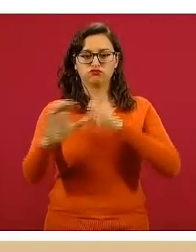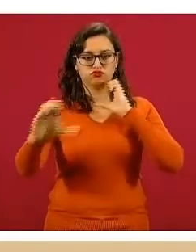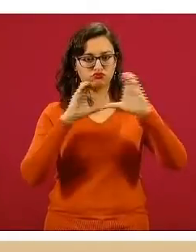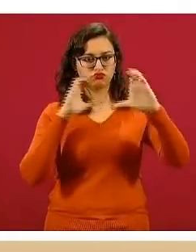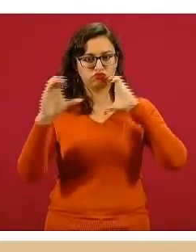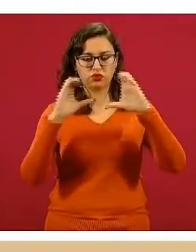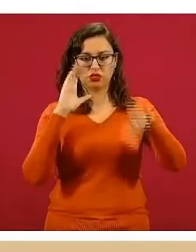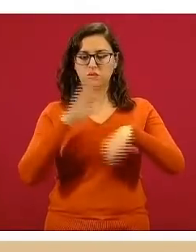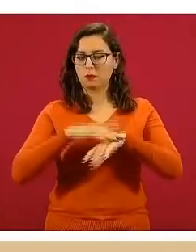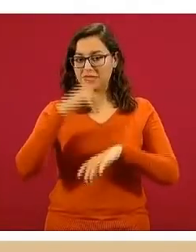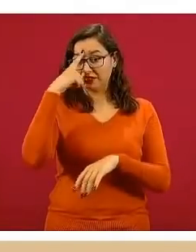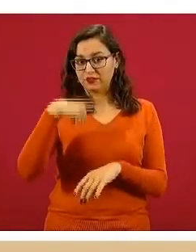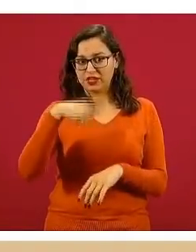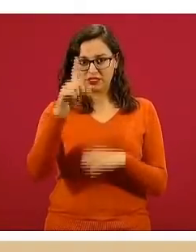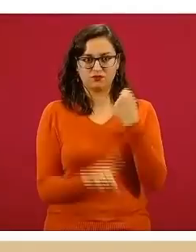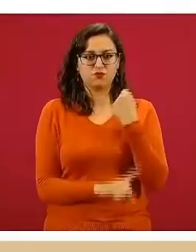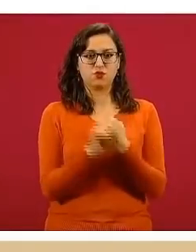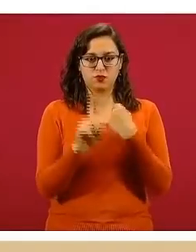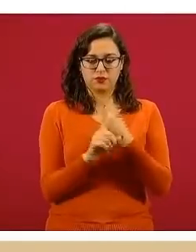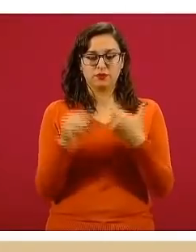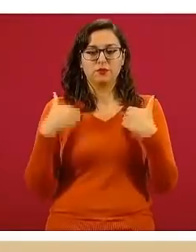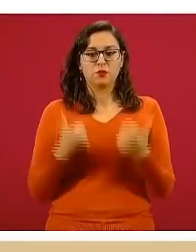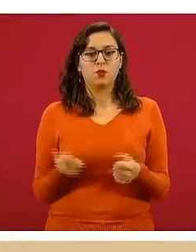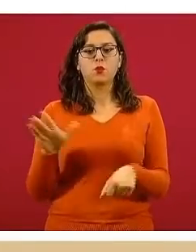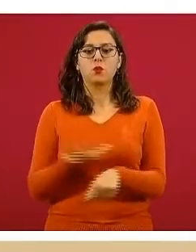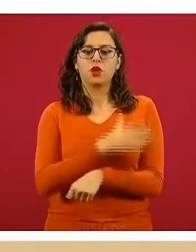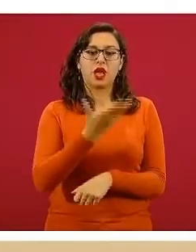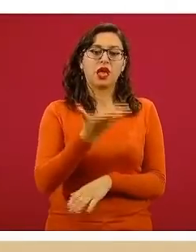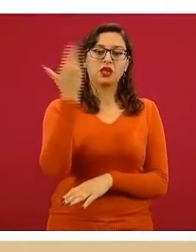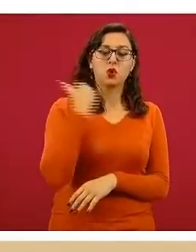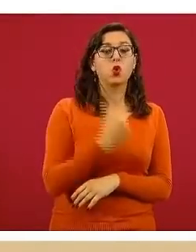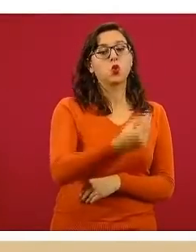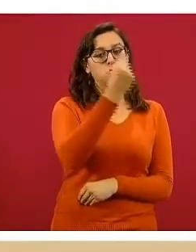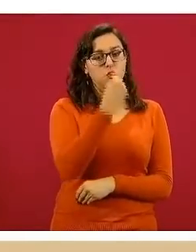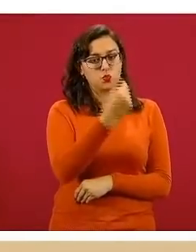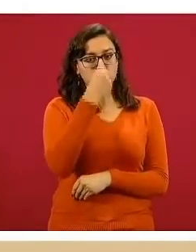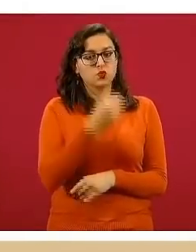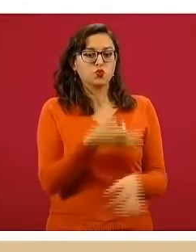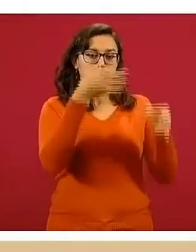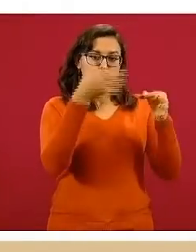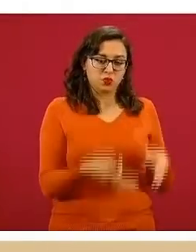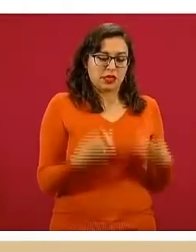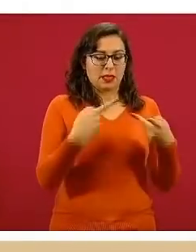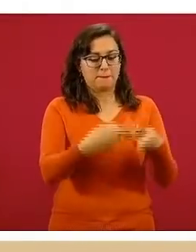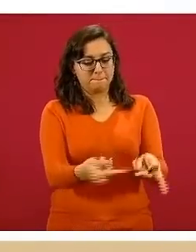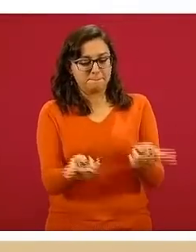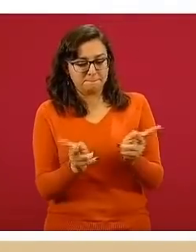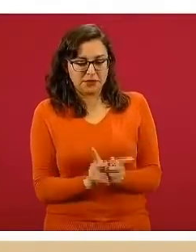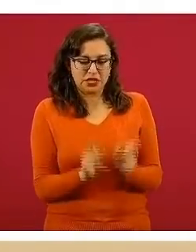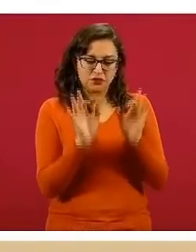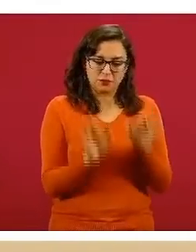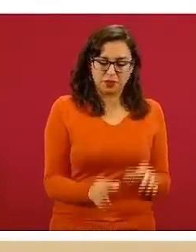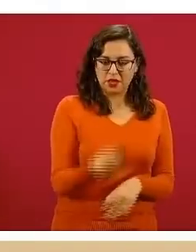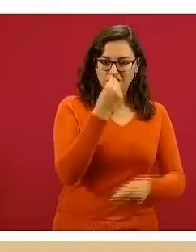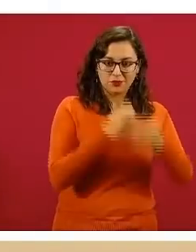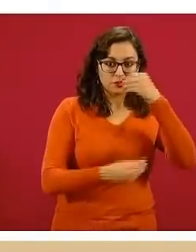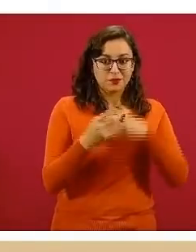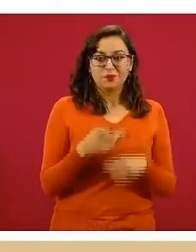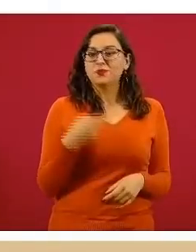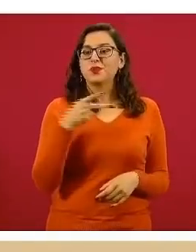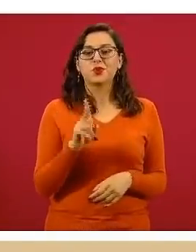los problemas. Por ejemplo, antes se hablaba de alimentación correcta, de cuál sería el plato del buen comer, pero no se habla